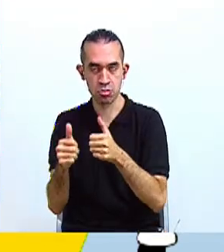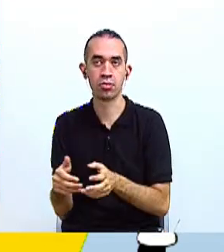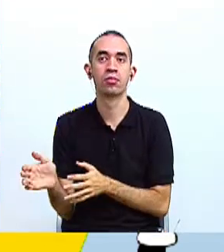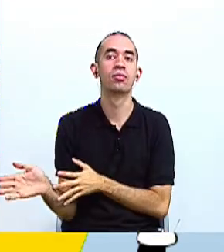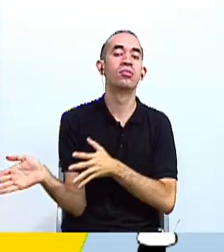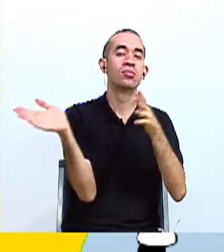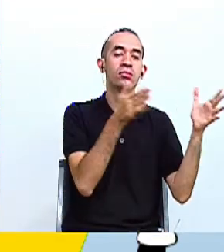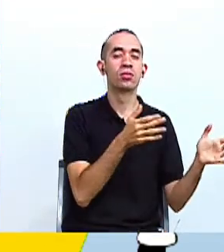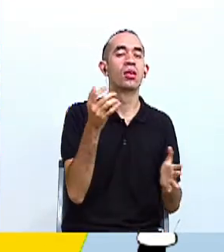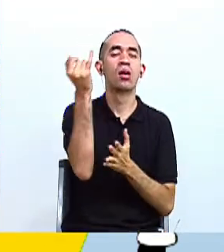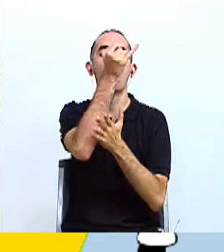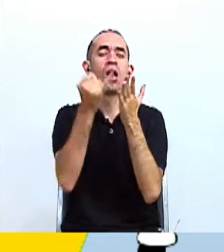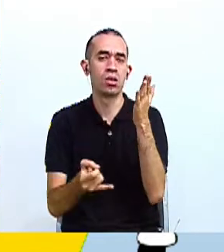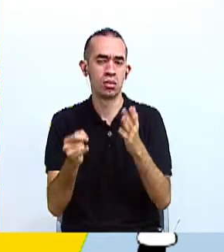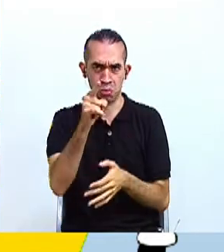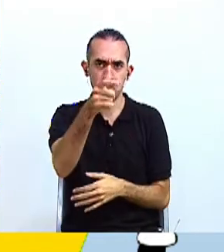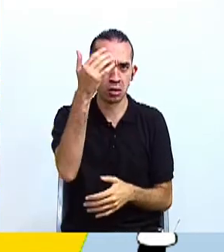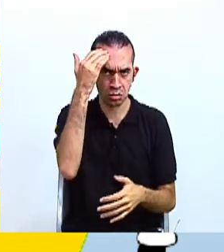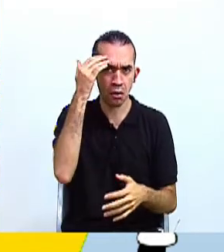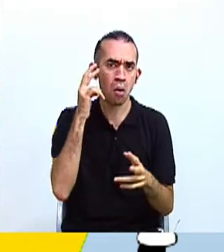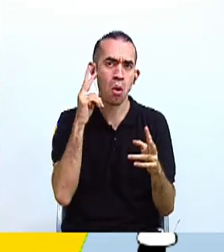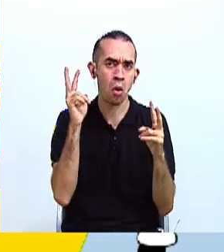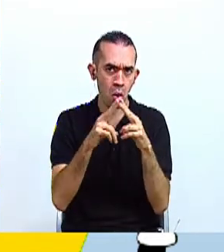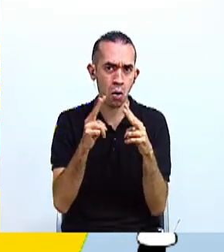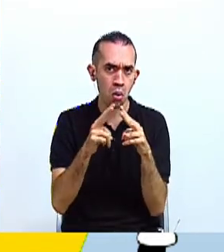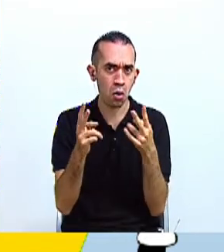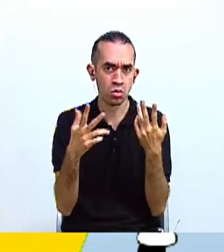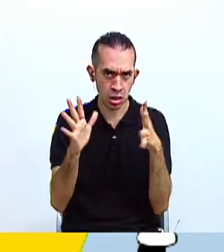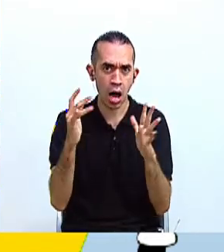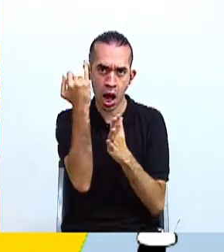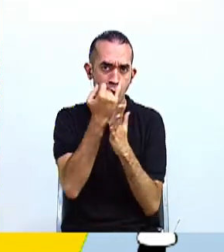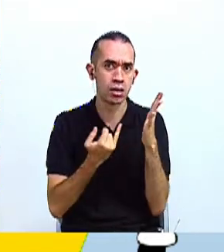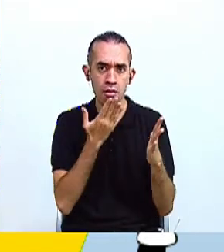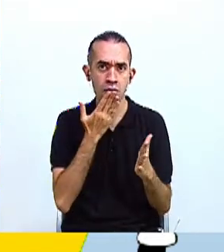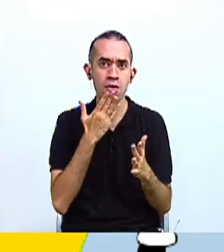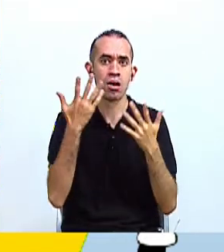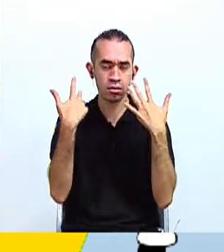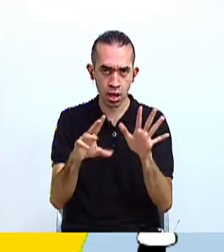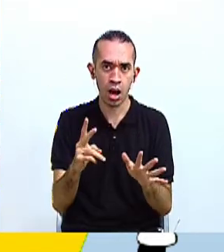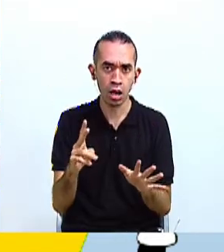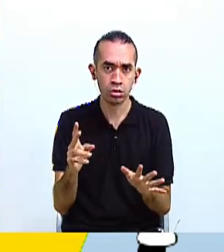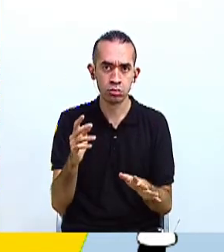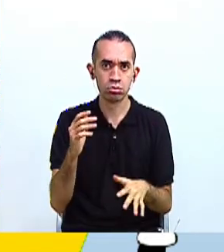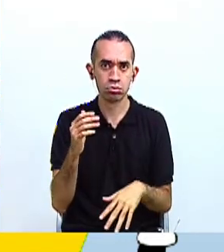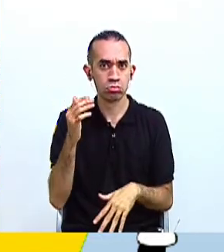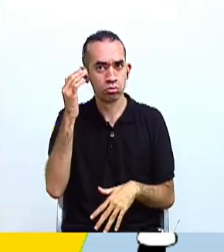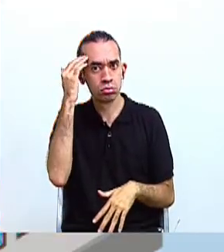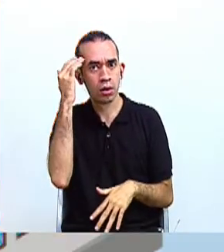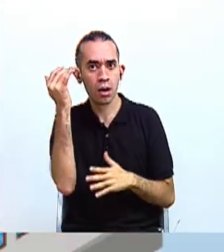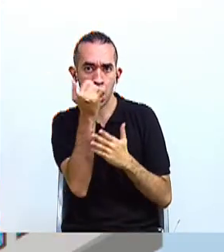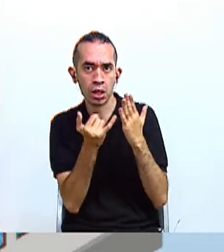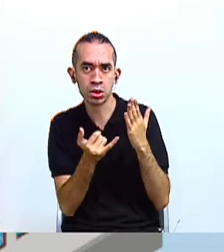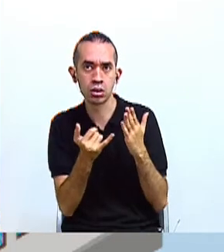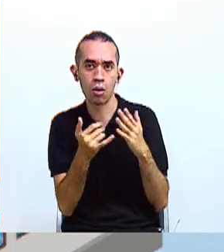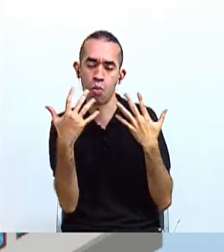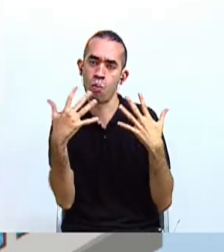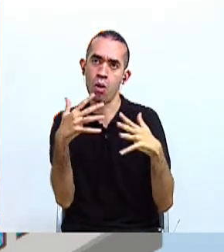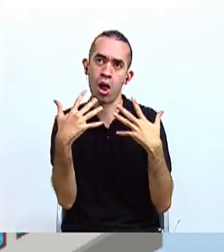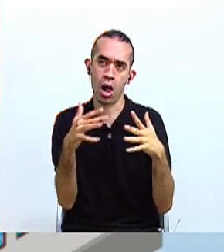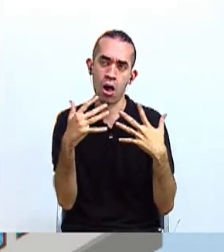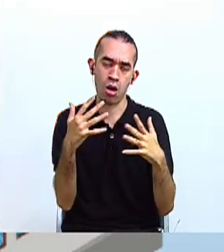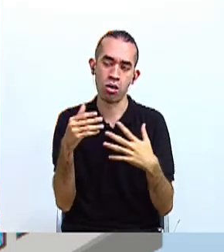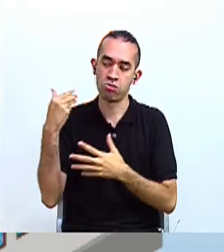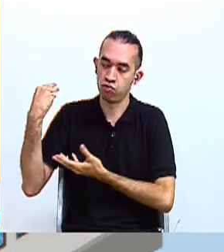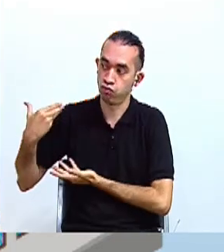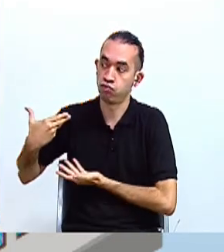el arte. ¿Qué sabes del arte indígena? ¿Qué has podido observar últimamente acerca del arte tan extraordinario que nos